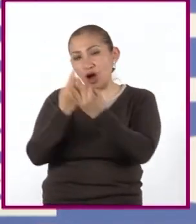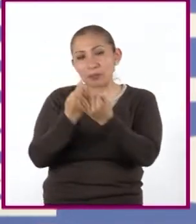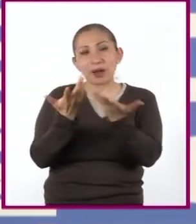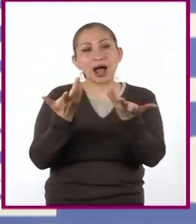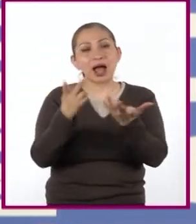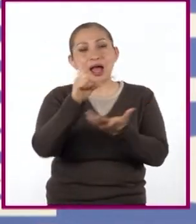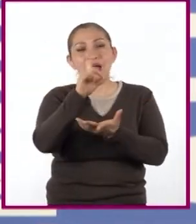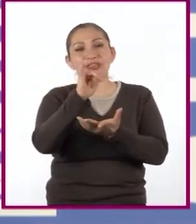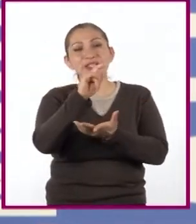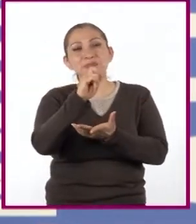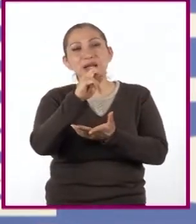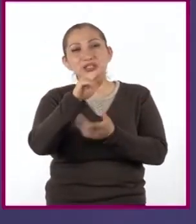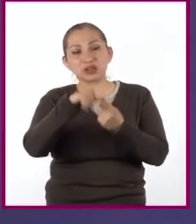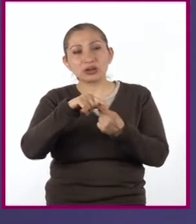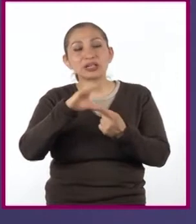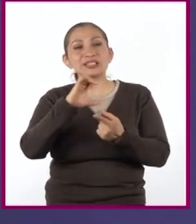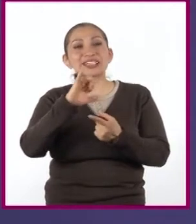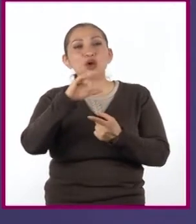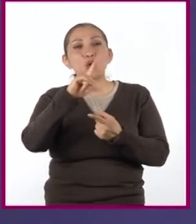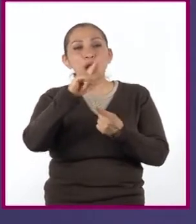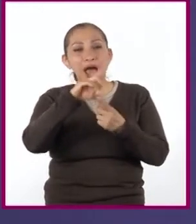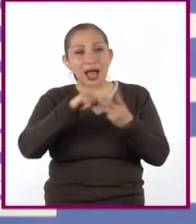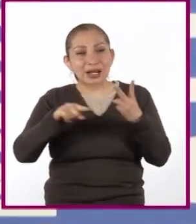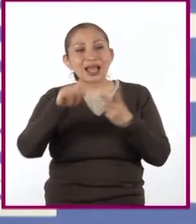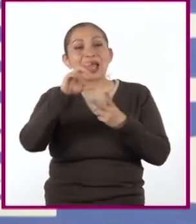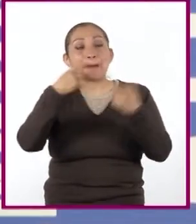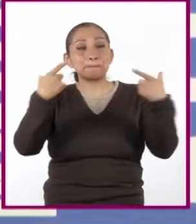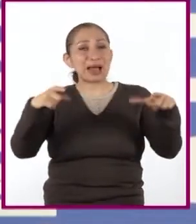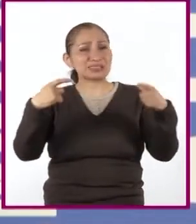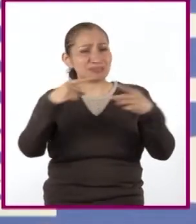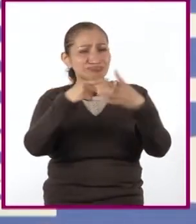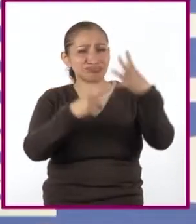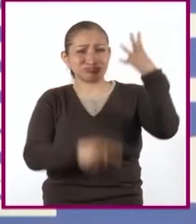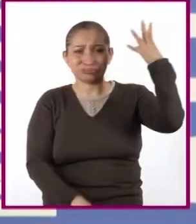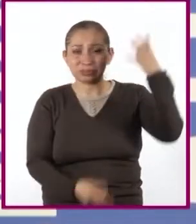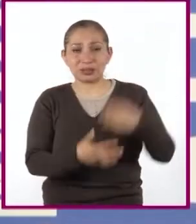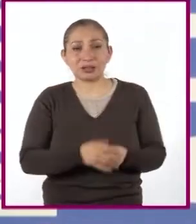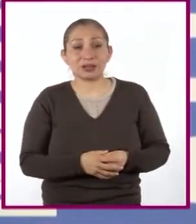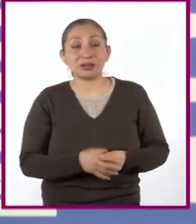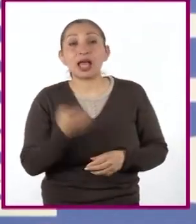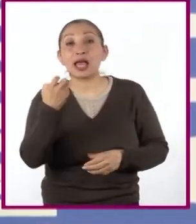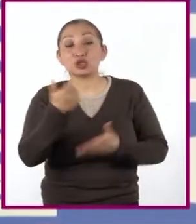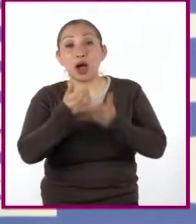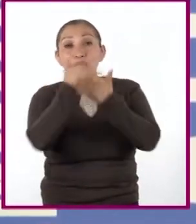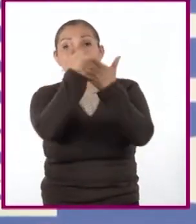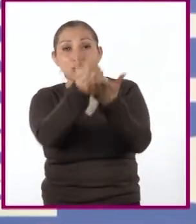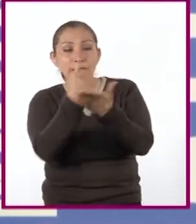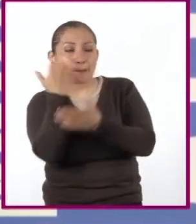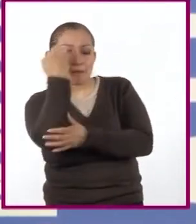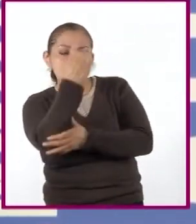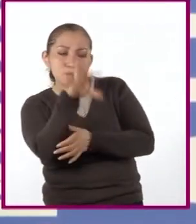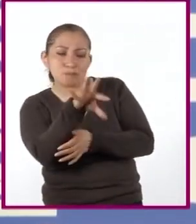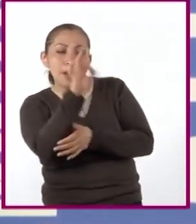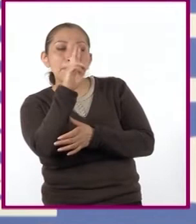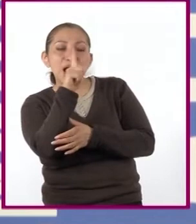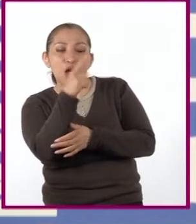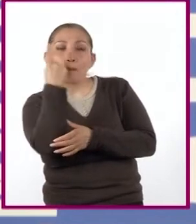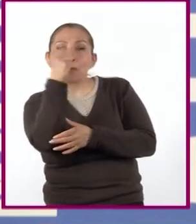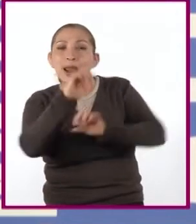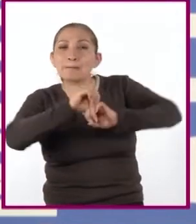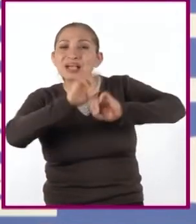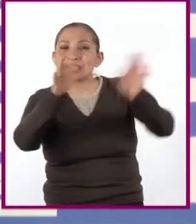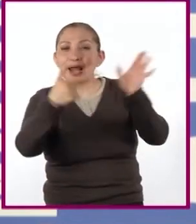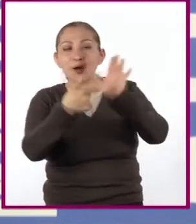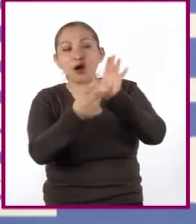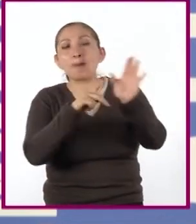dispersión, las circulares, las de pastel y otras. Y esto permite elegir la más adecuada para